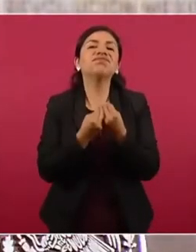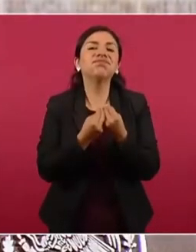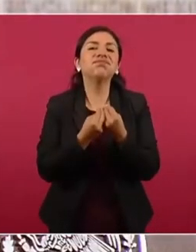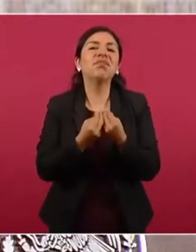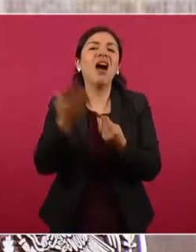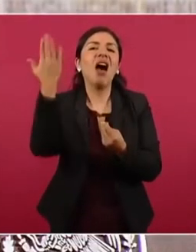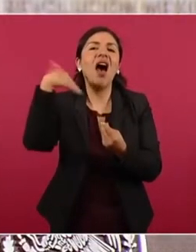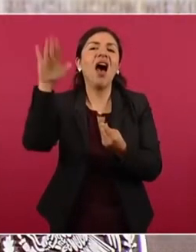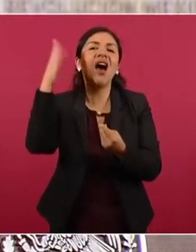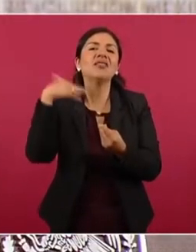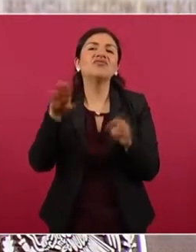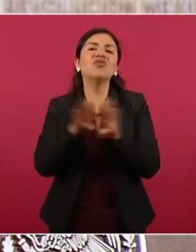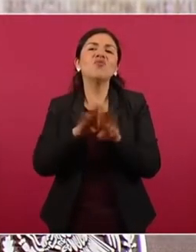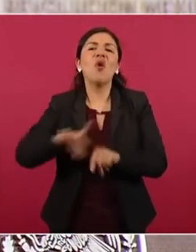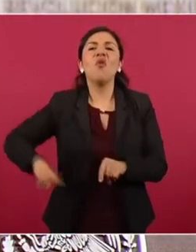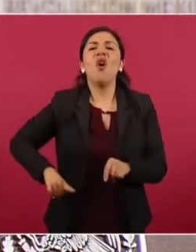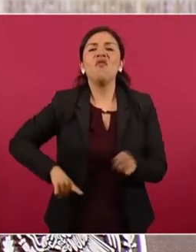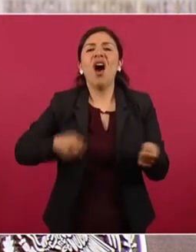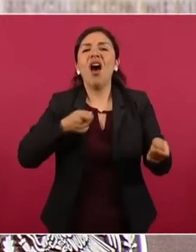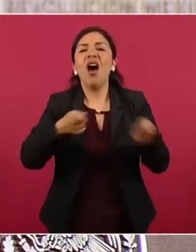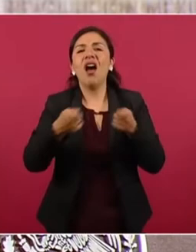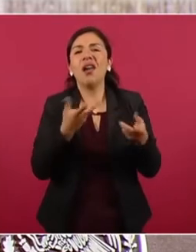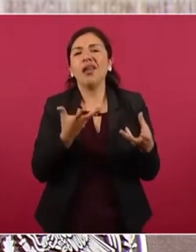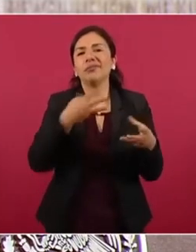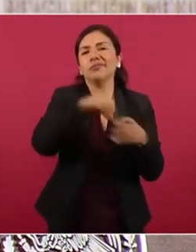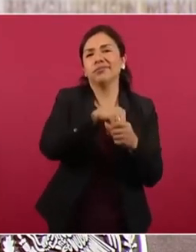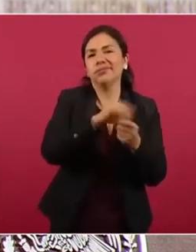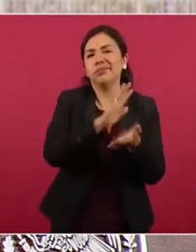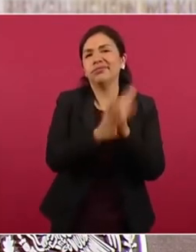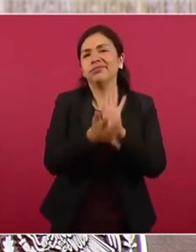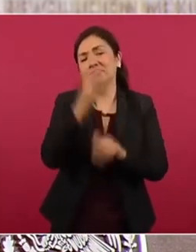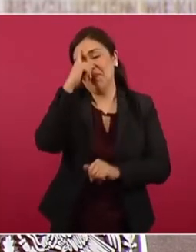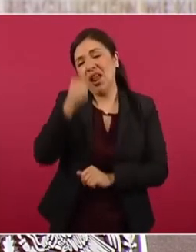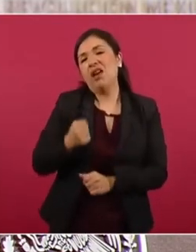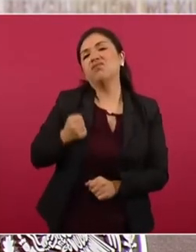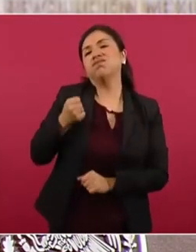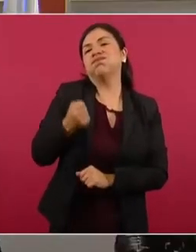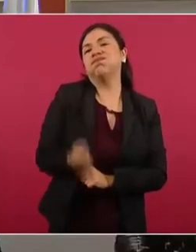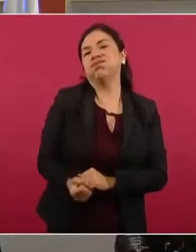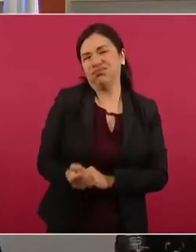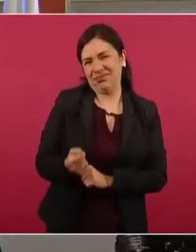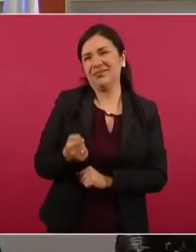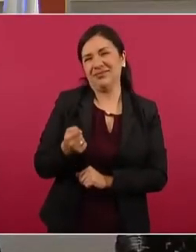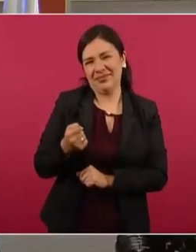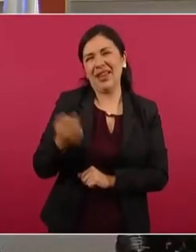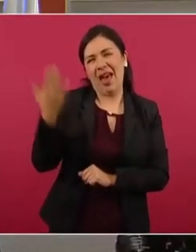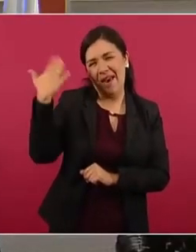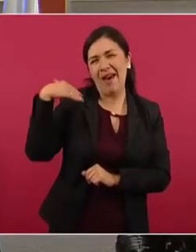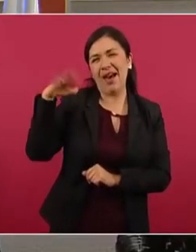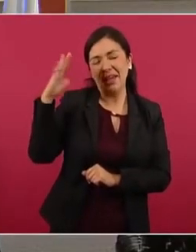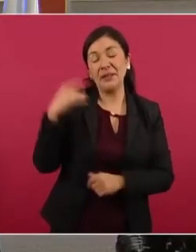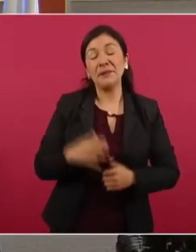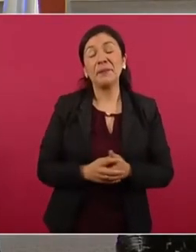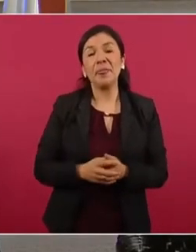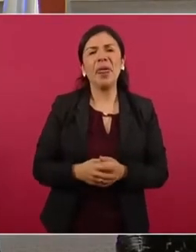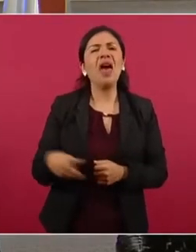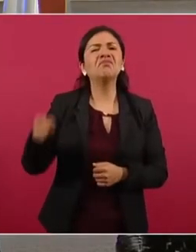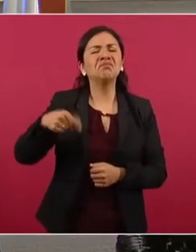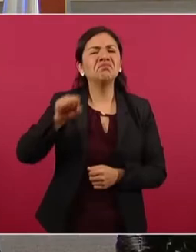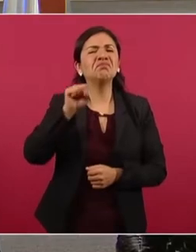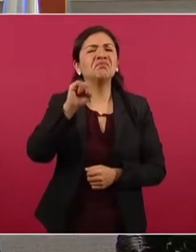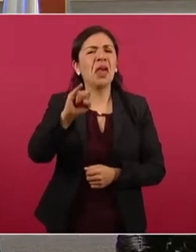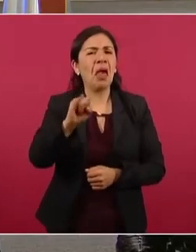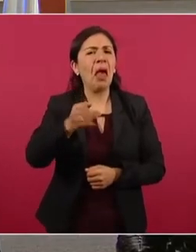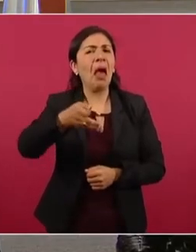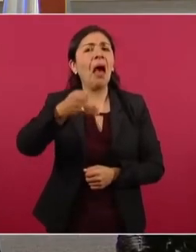dominante y que apostaban, a lo mejor,